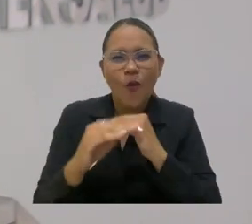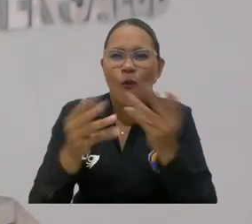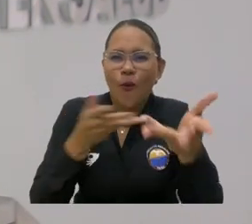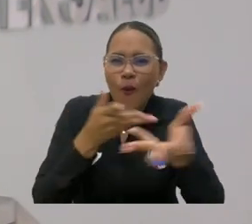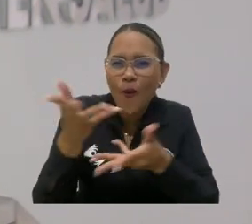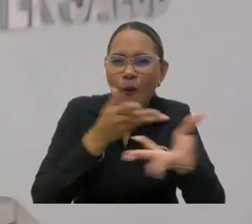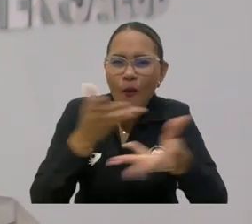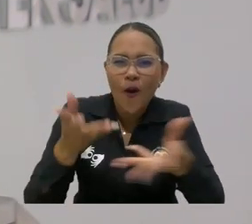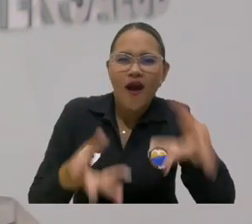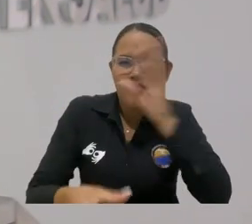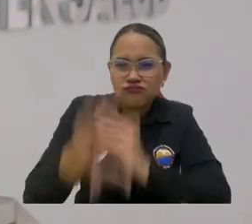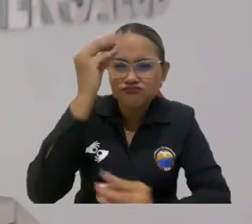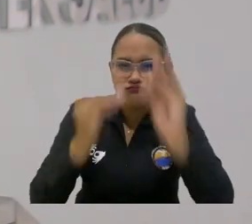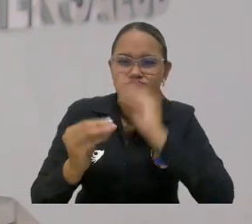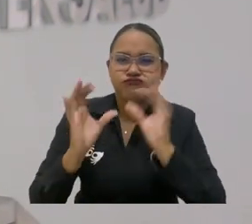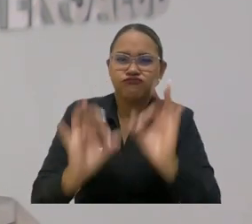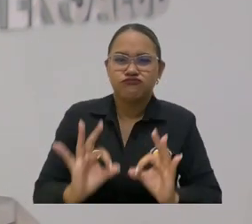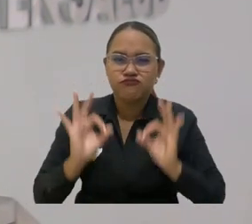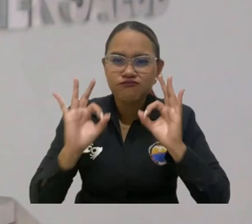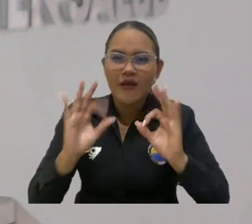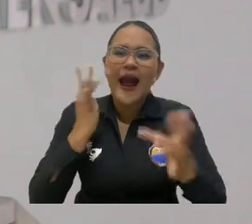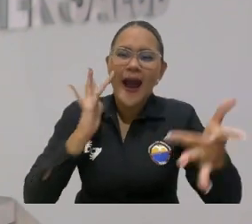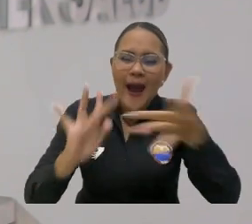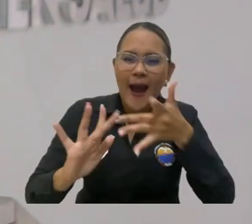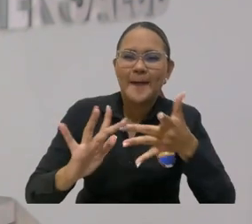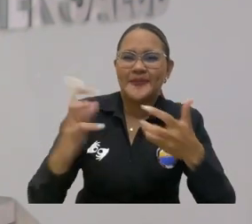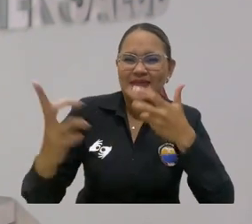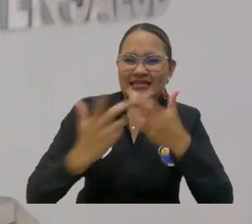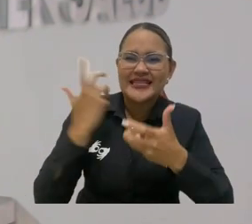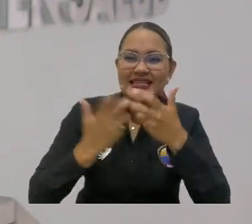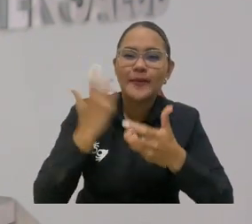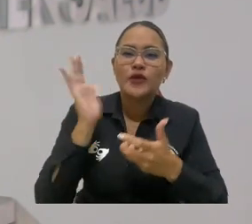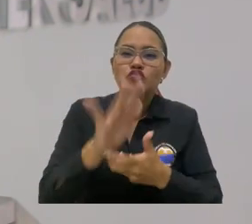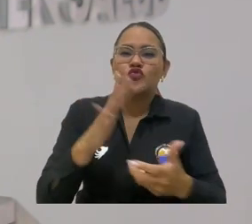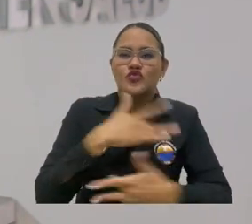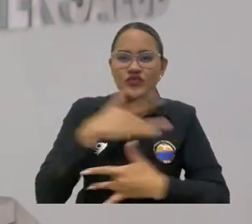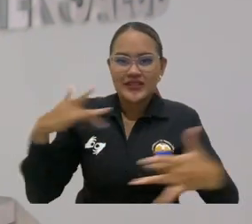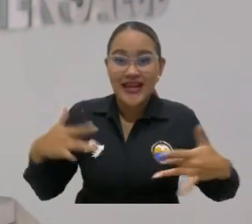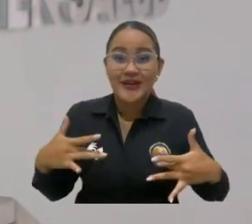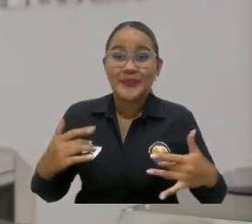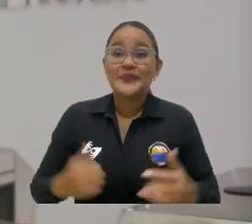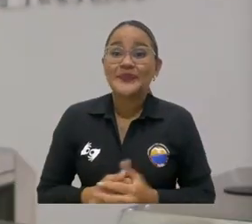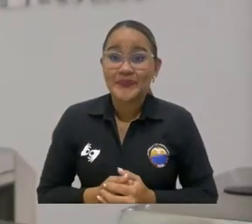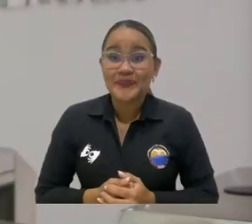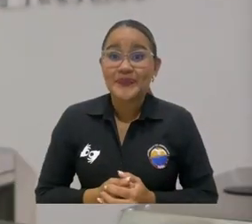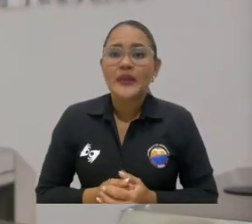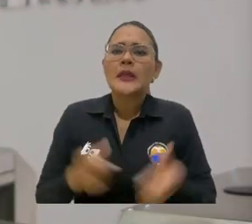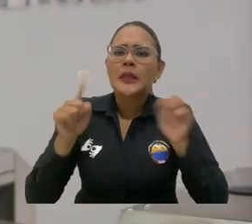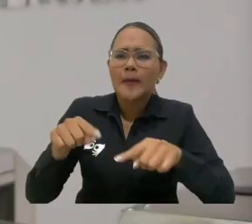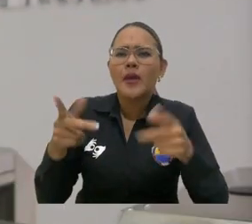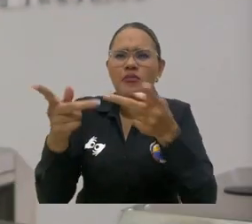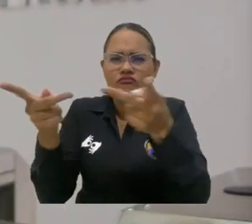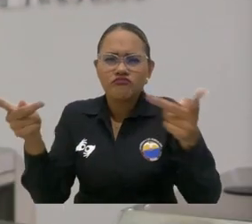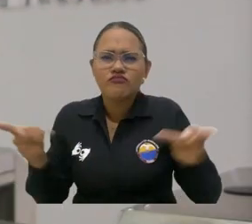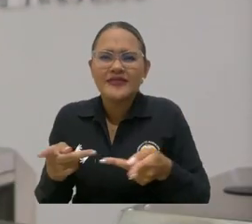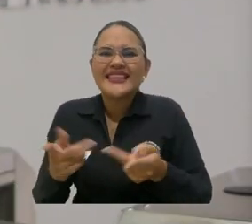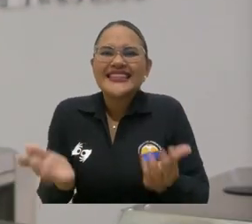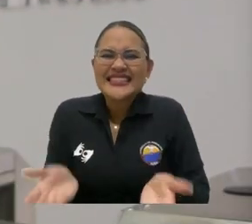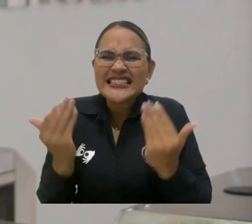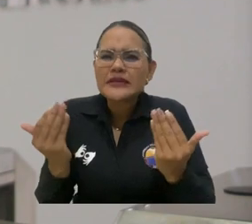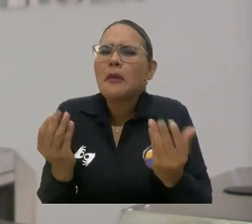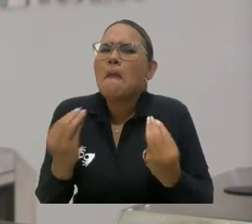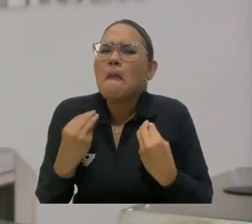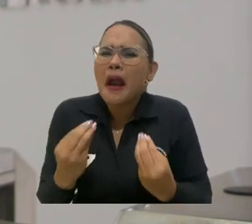impactar en la calidad de nuestros sistemas de salud y de nuestro sistema de educación superior. Es un espacio donde podemos